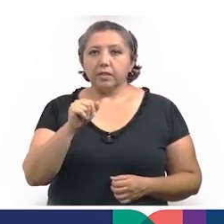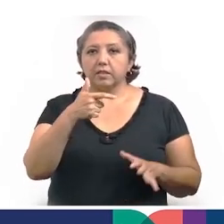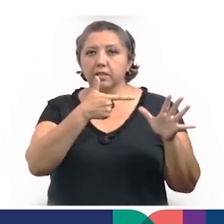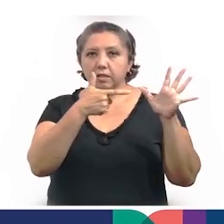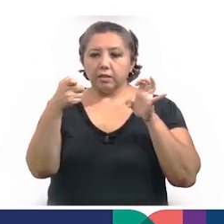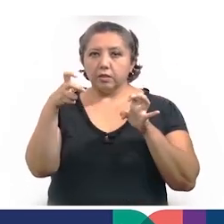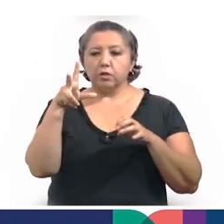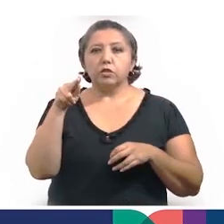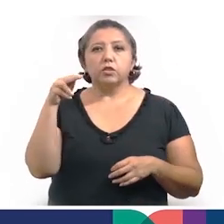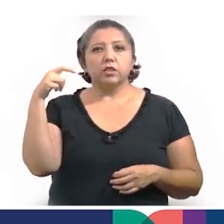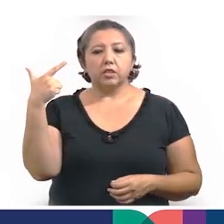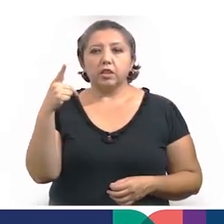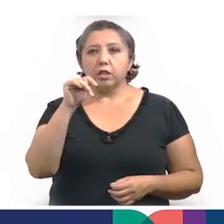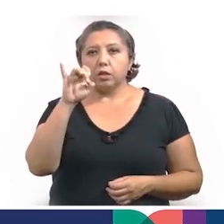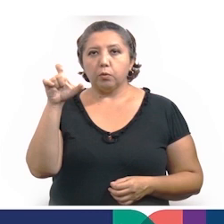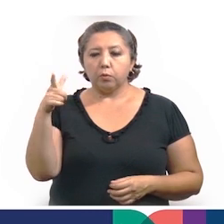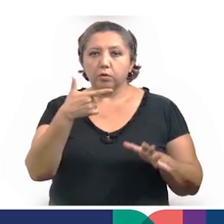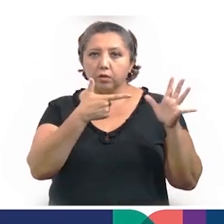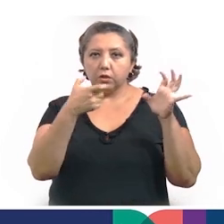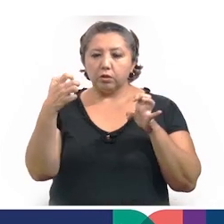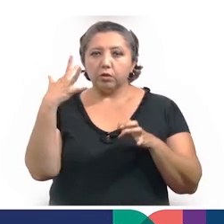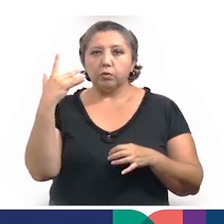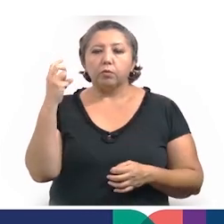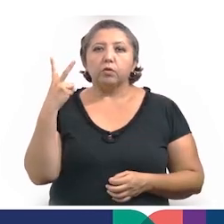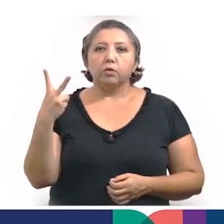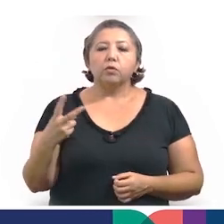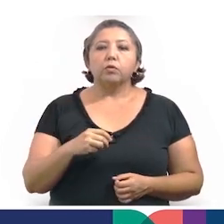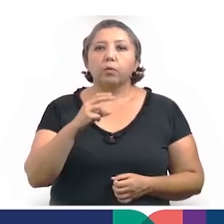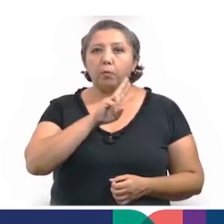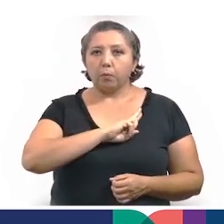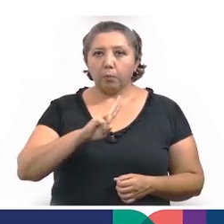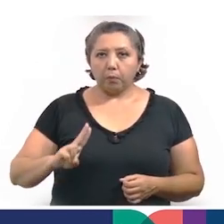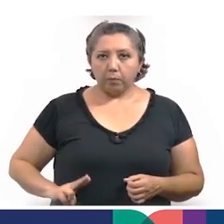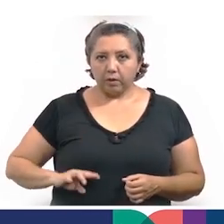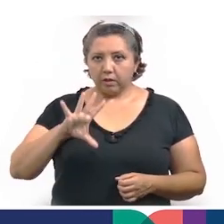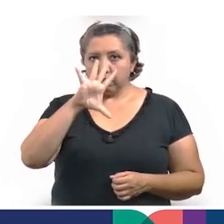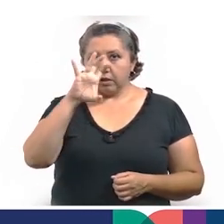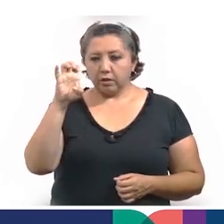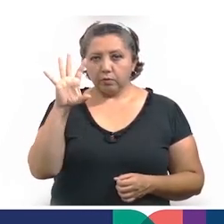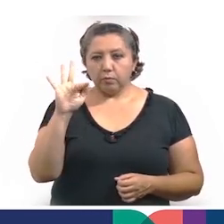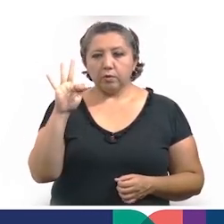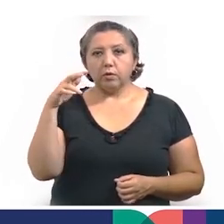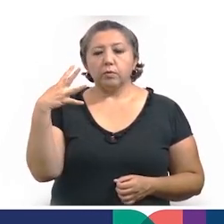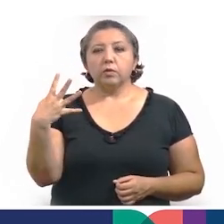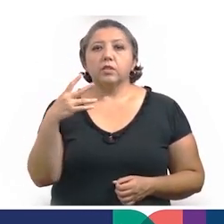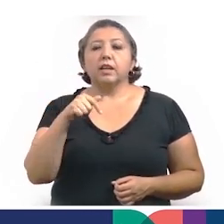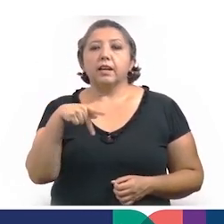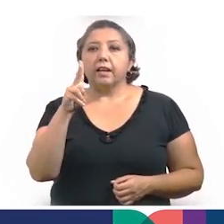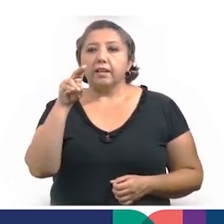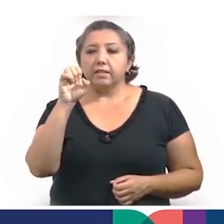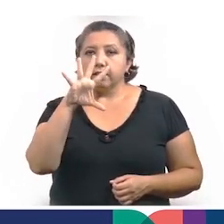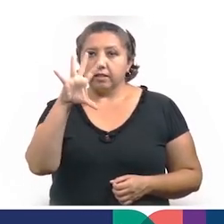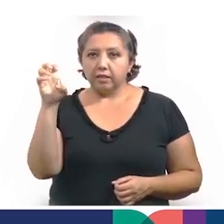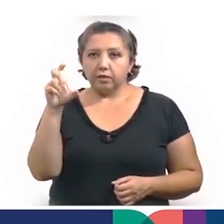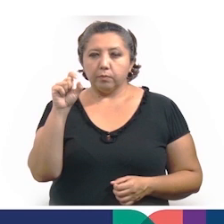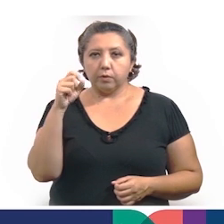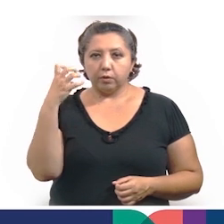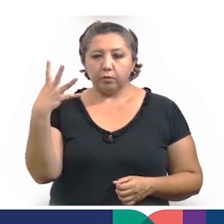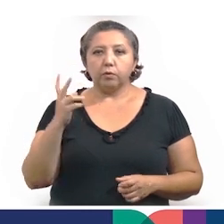787, Ticul, 752, Humán, 544, Canacín, 524,